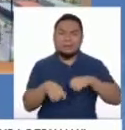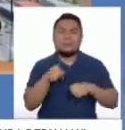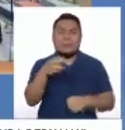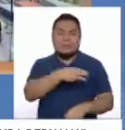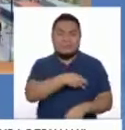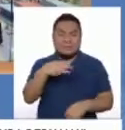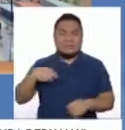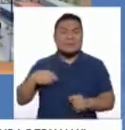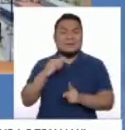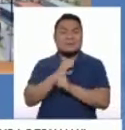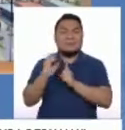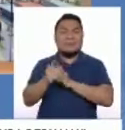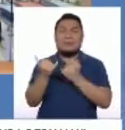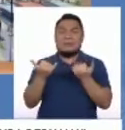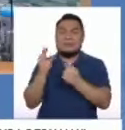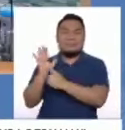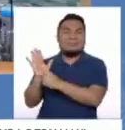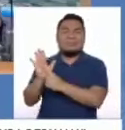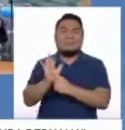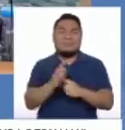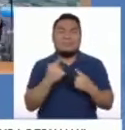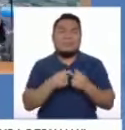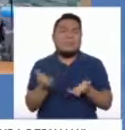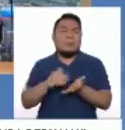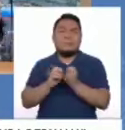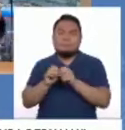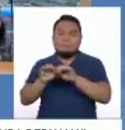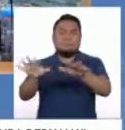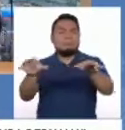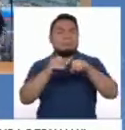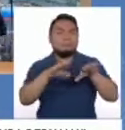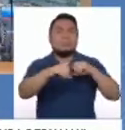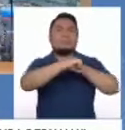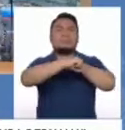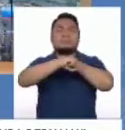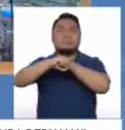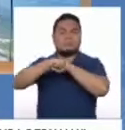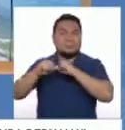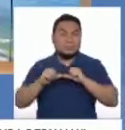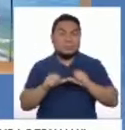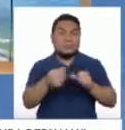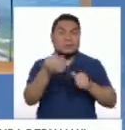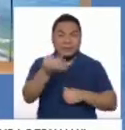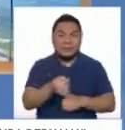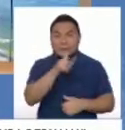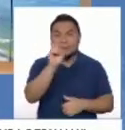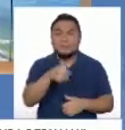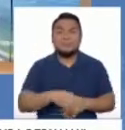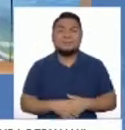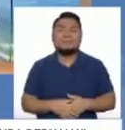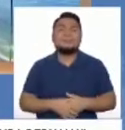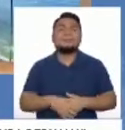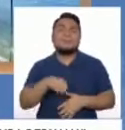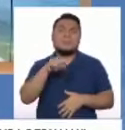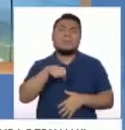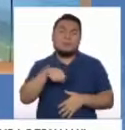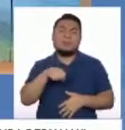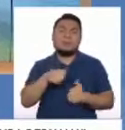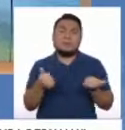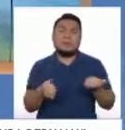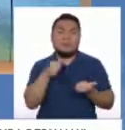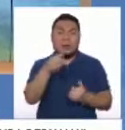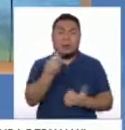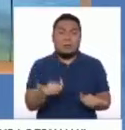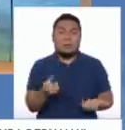ministerio que ahora tiene visibilidad, pero alcance más allá de la difusión y preservación, ¿verdad? Sí, sin duda, es